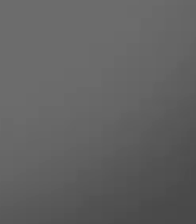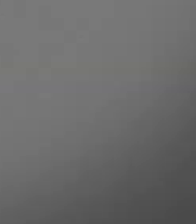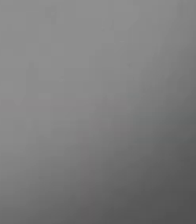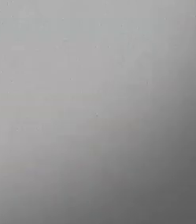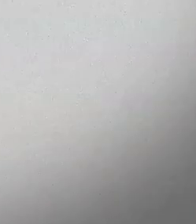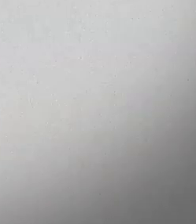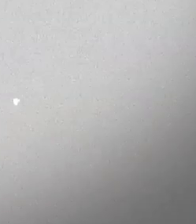día muy